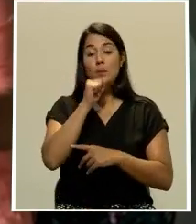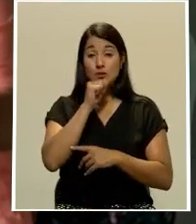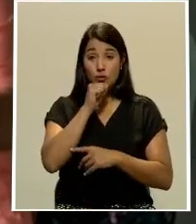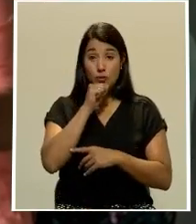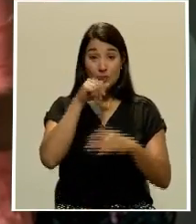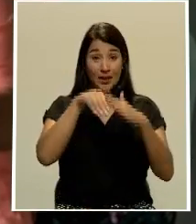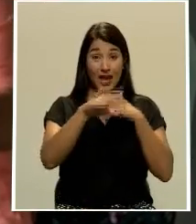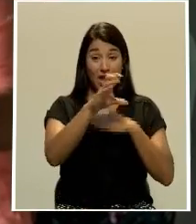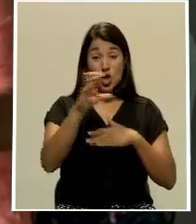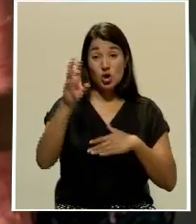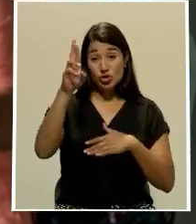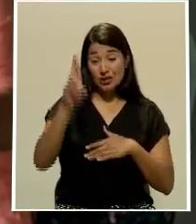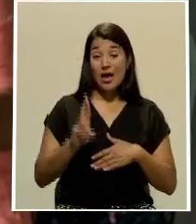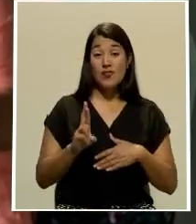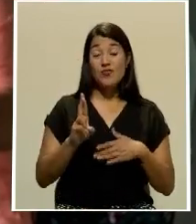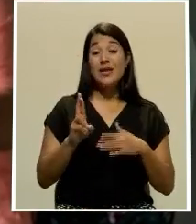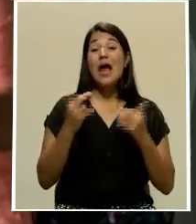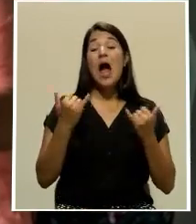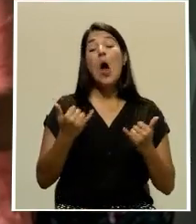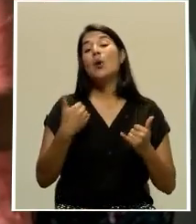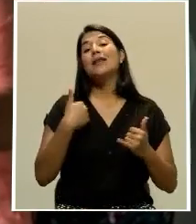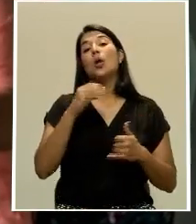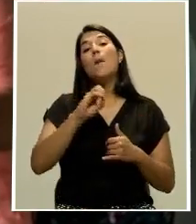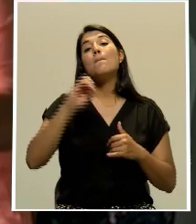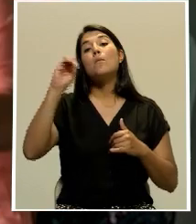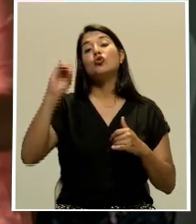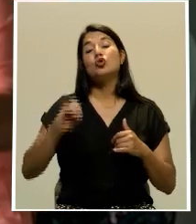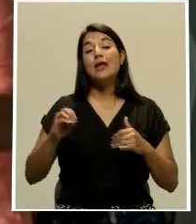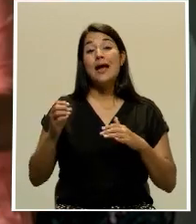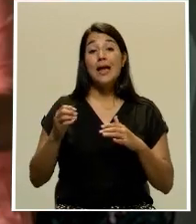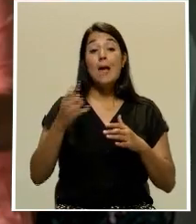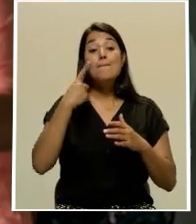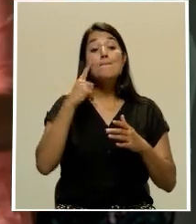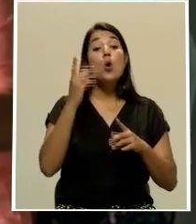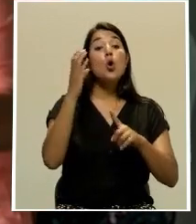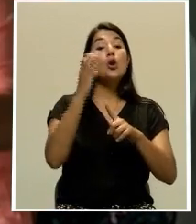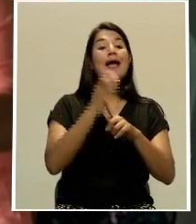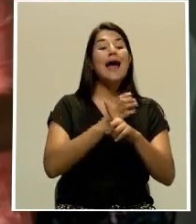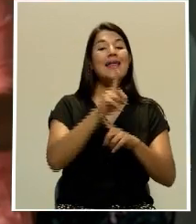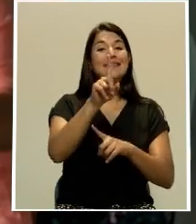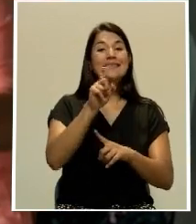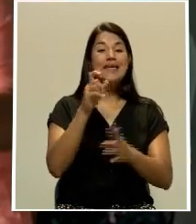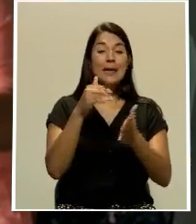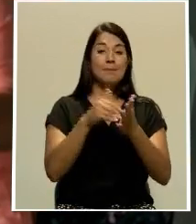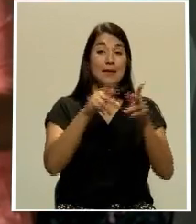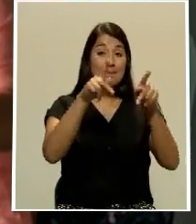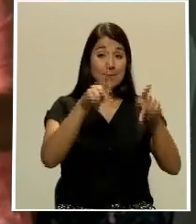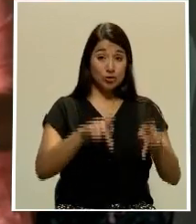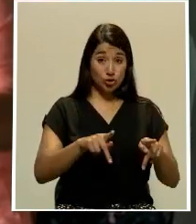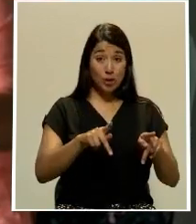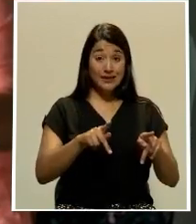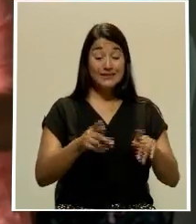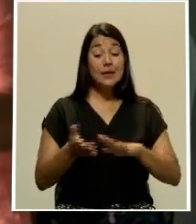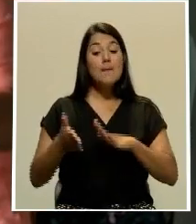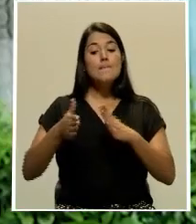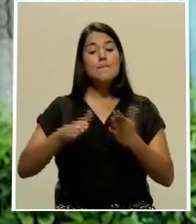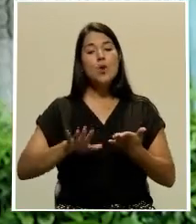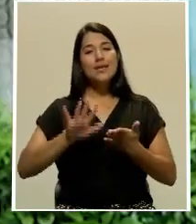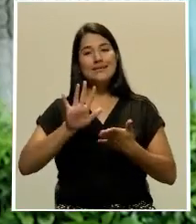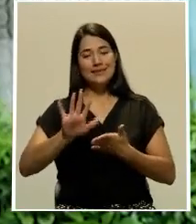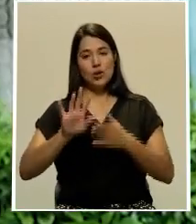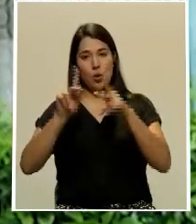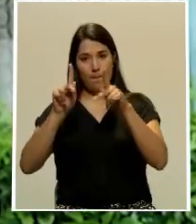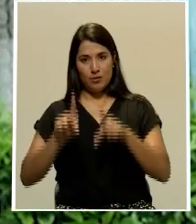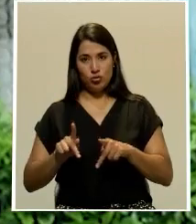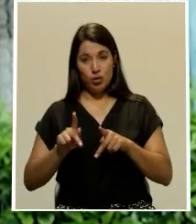nacional el país registra una tasa de mortalidad de 5 fallecimientos por cada 100.000 habitantes y una tasa de letalidad, es